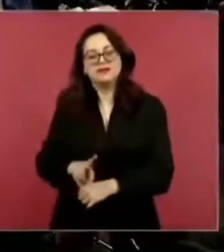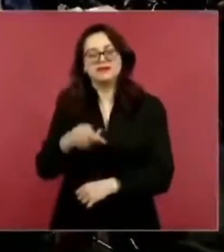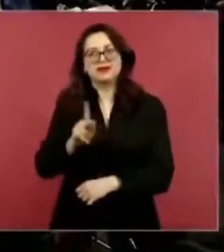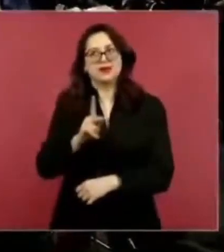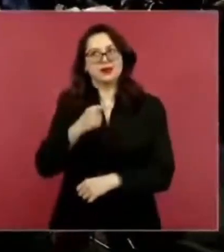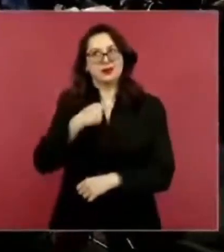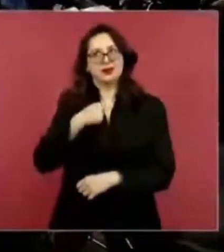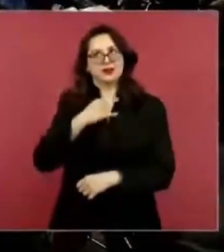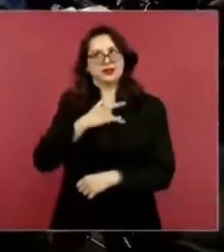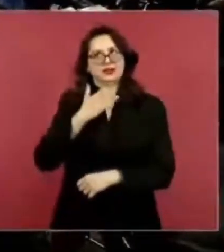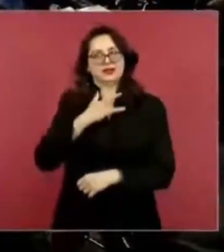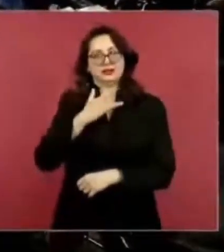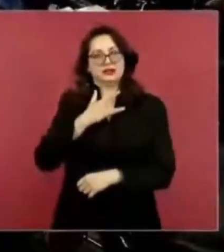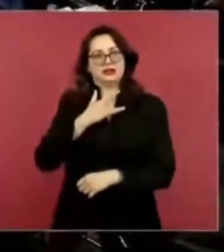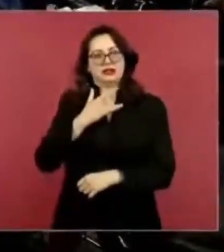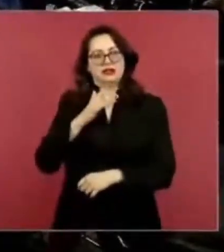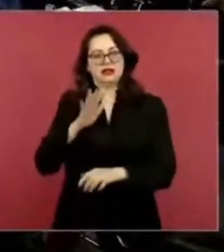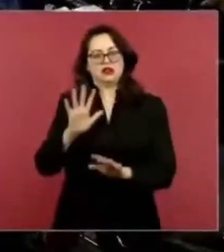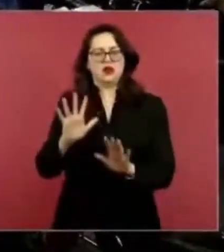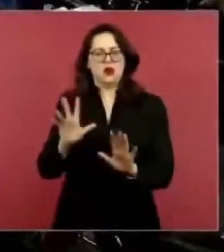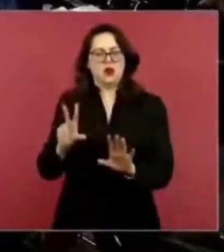dije, no, con esto basta.